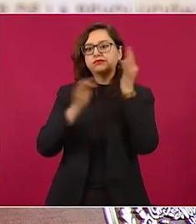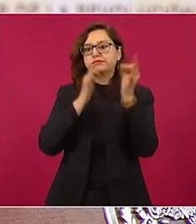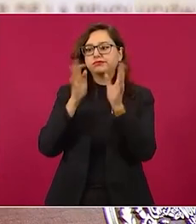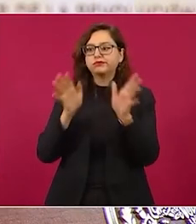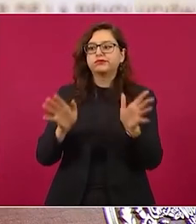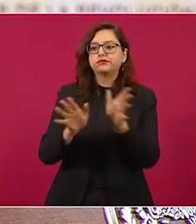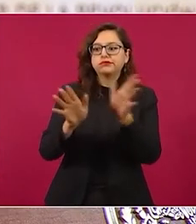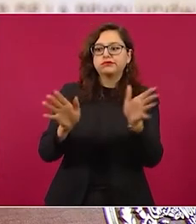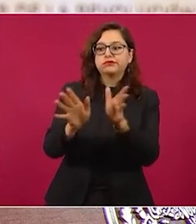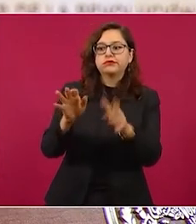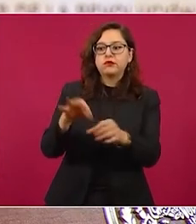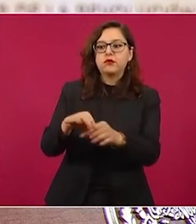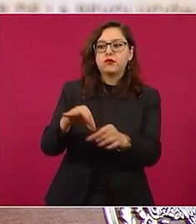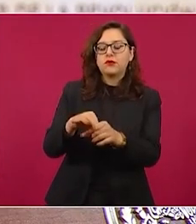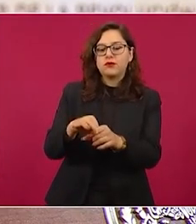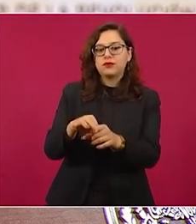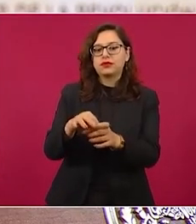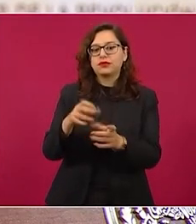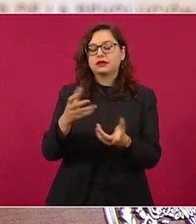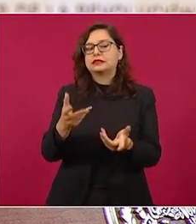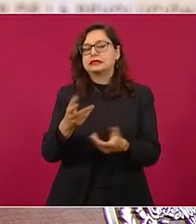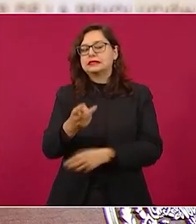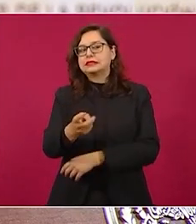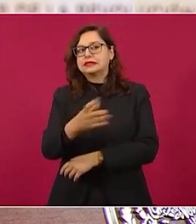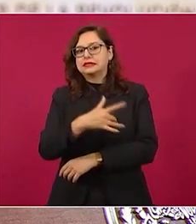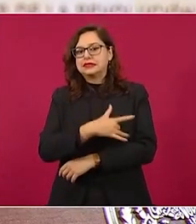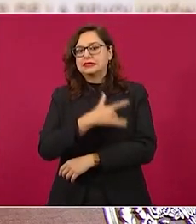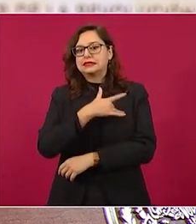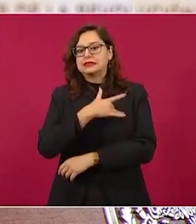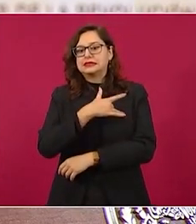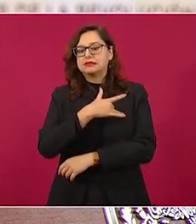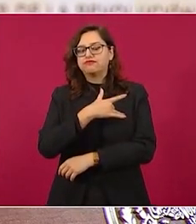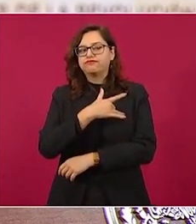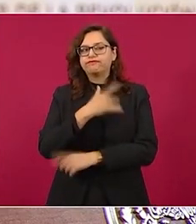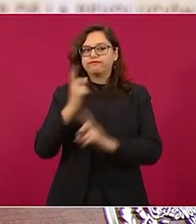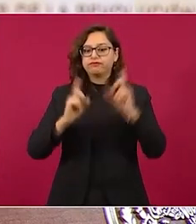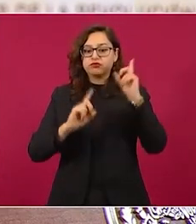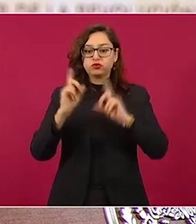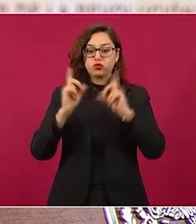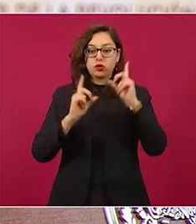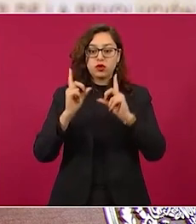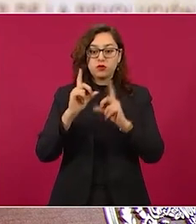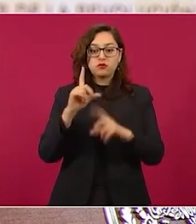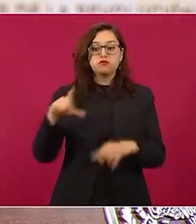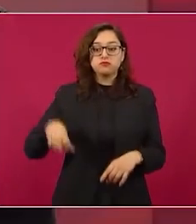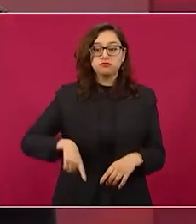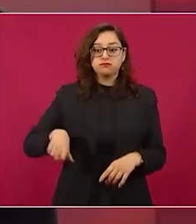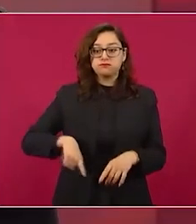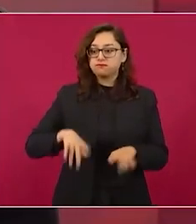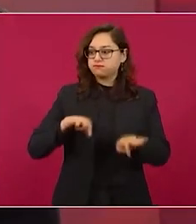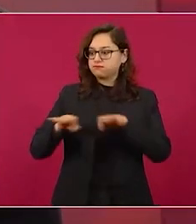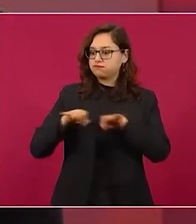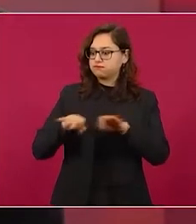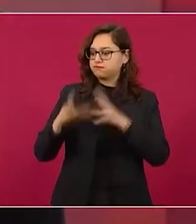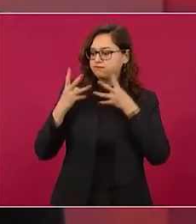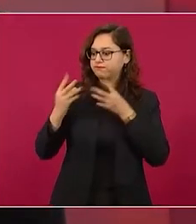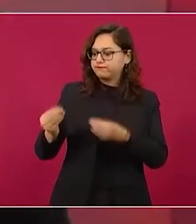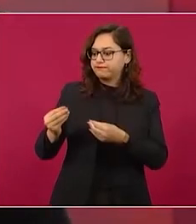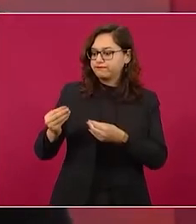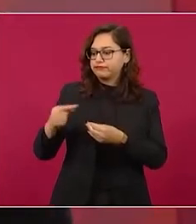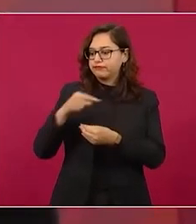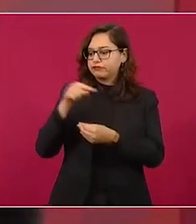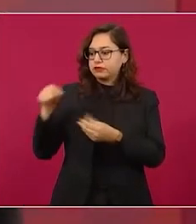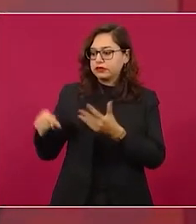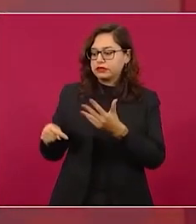Tenemos muchas cosas que se están haciendo. Yo siento que